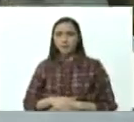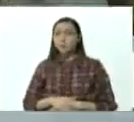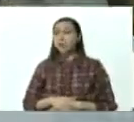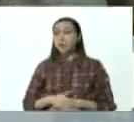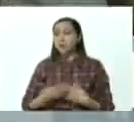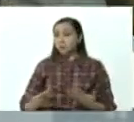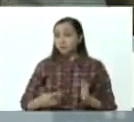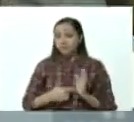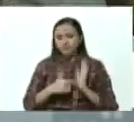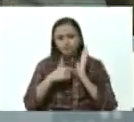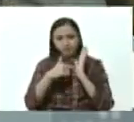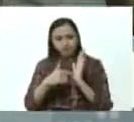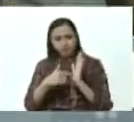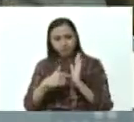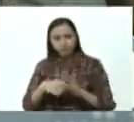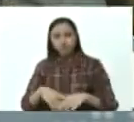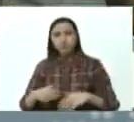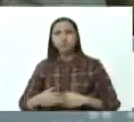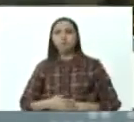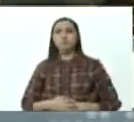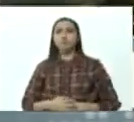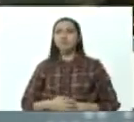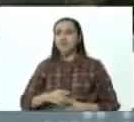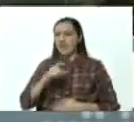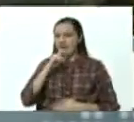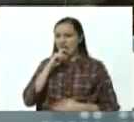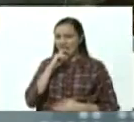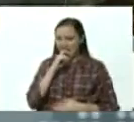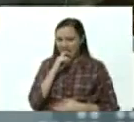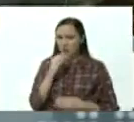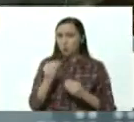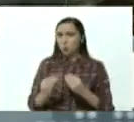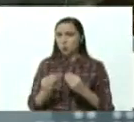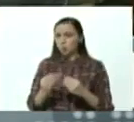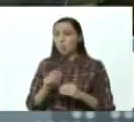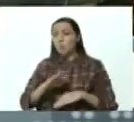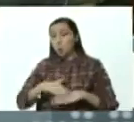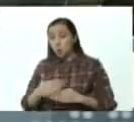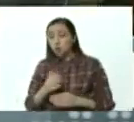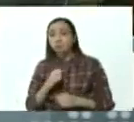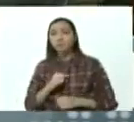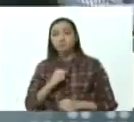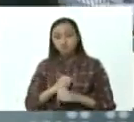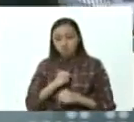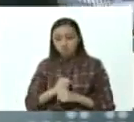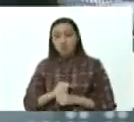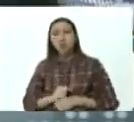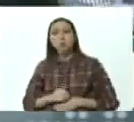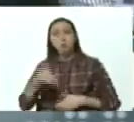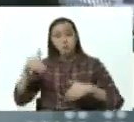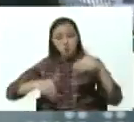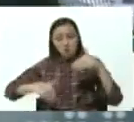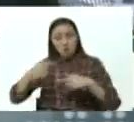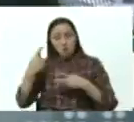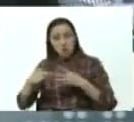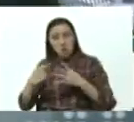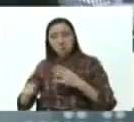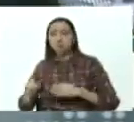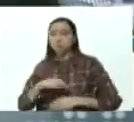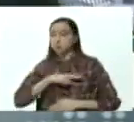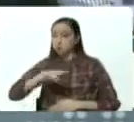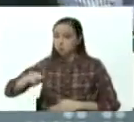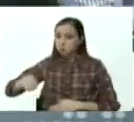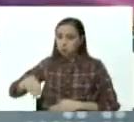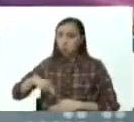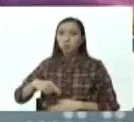en celosos y dedicados árbitros electorales. Ese es nuestro